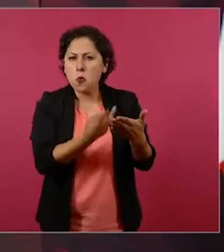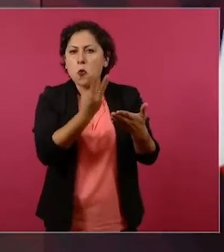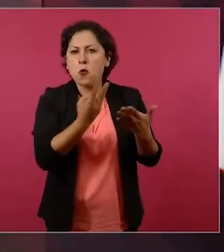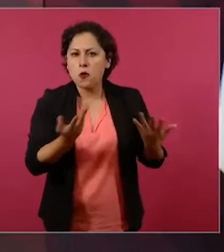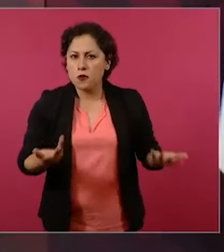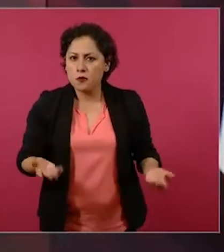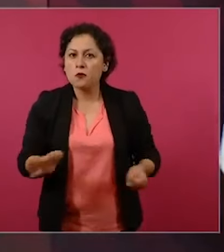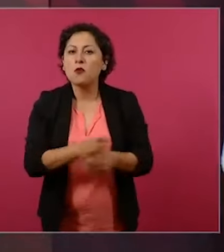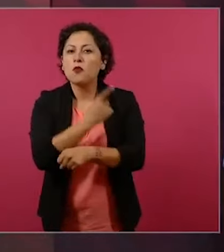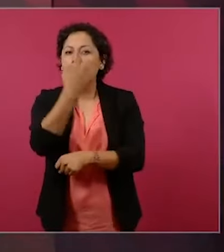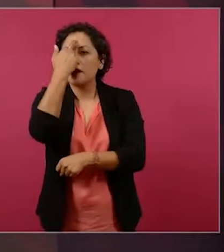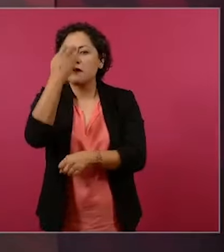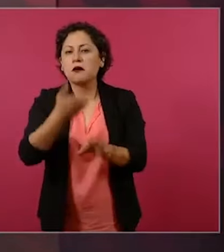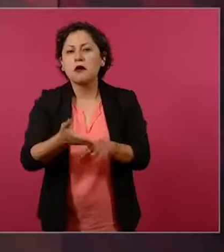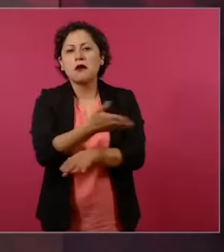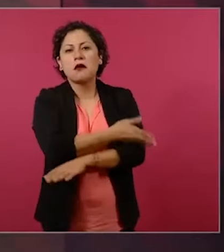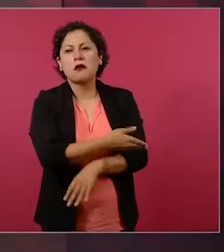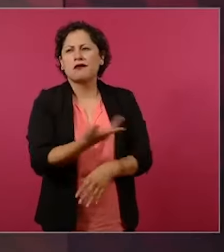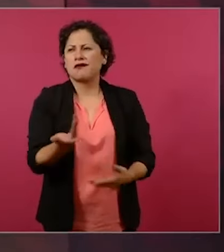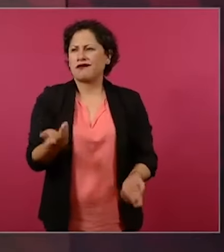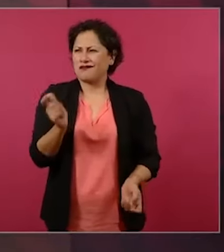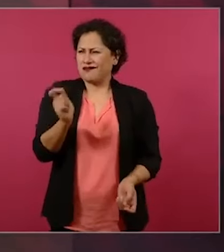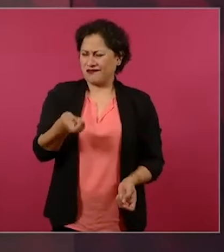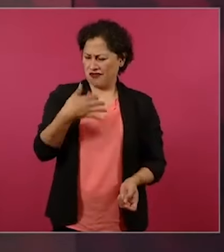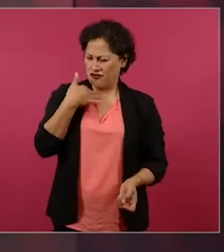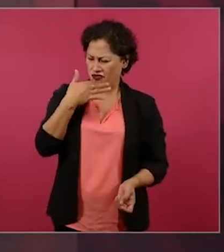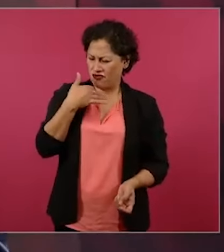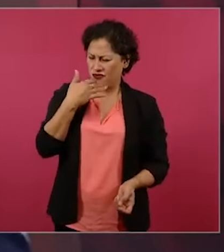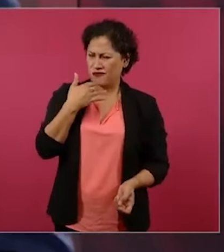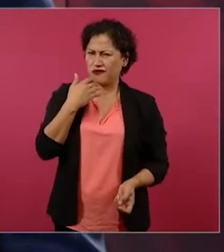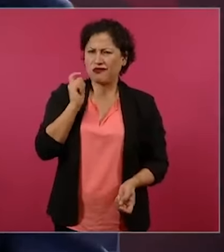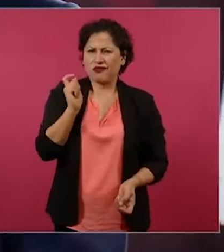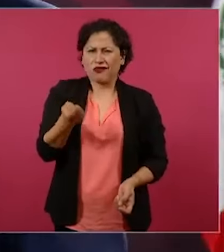que era el principal problema de México.